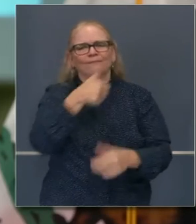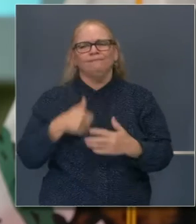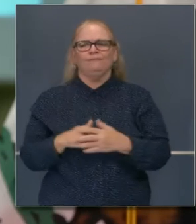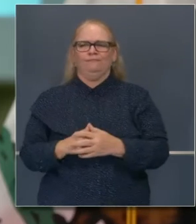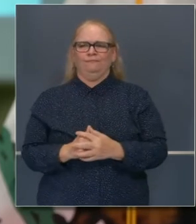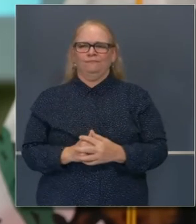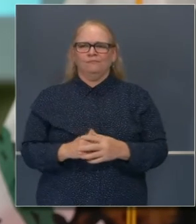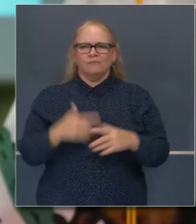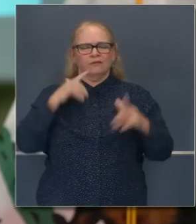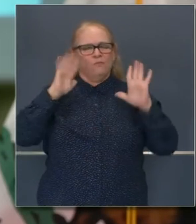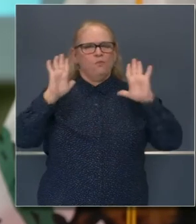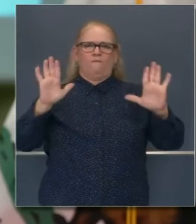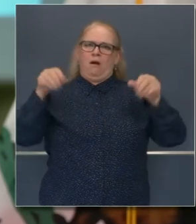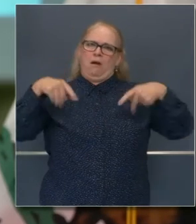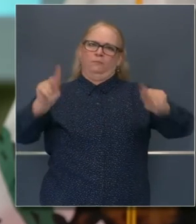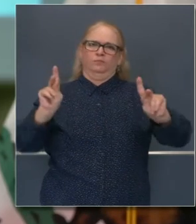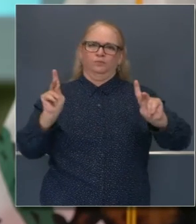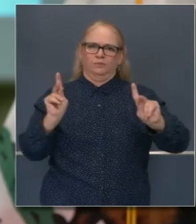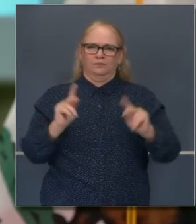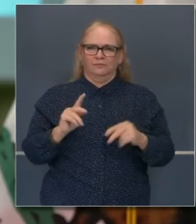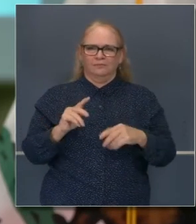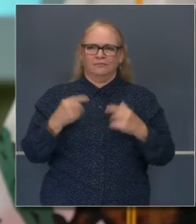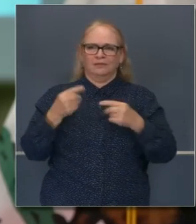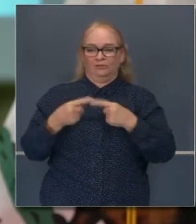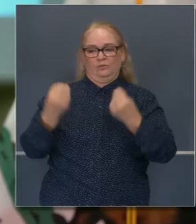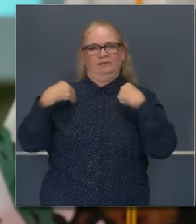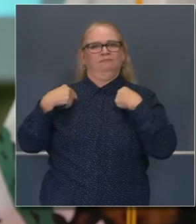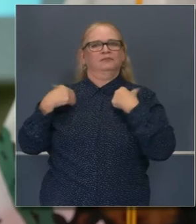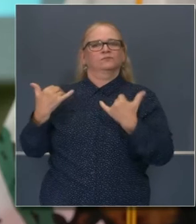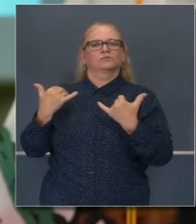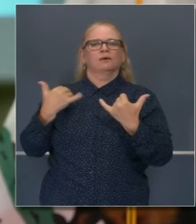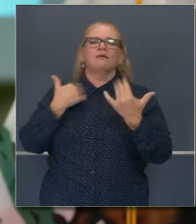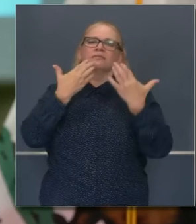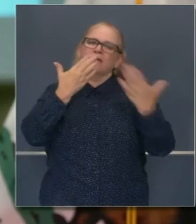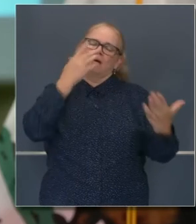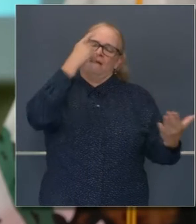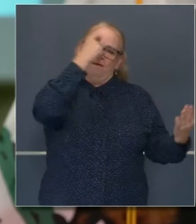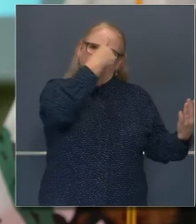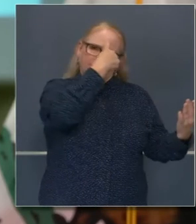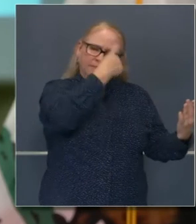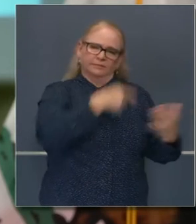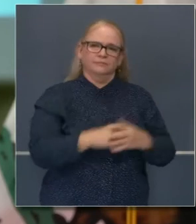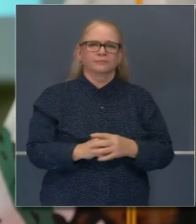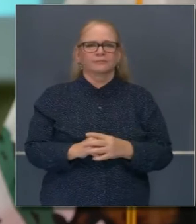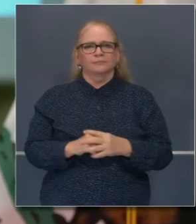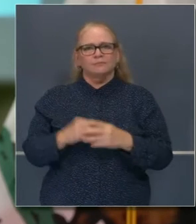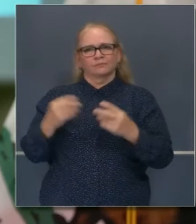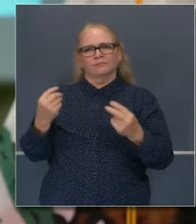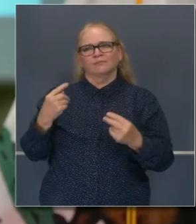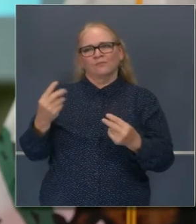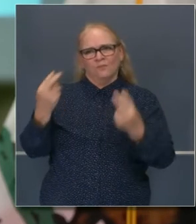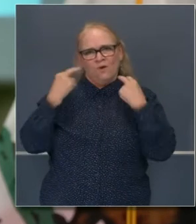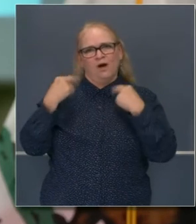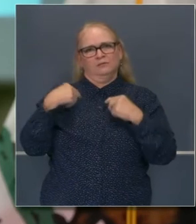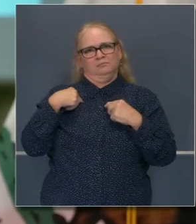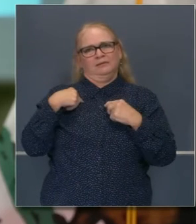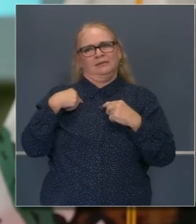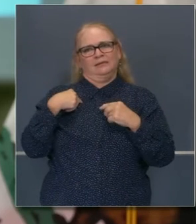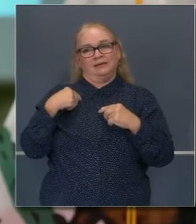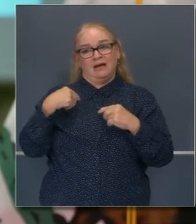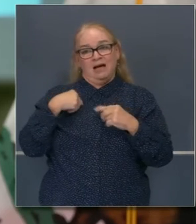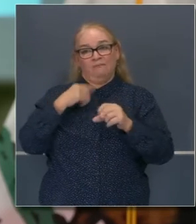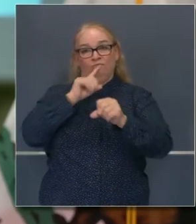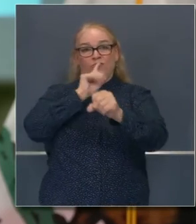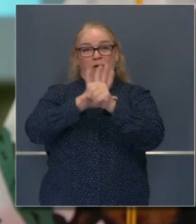oportunidad extraordinaria que se me ofrece hoy. doy gracias, señor gobernador, por verme a mí. Y prometo yo